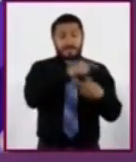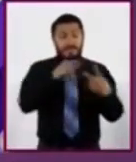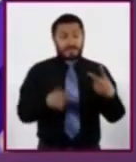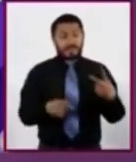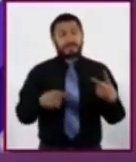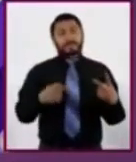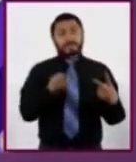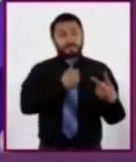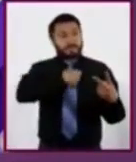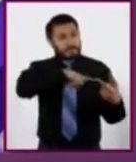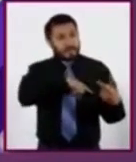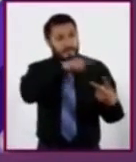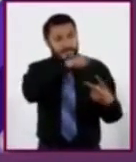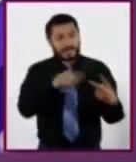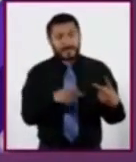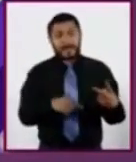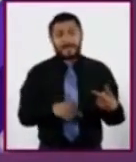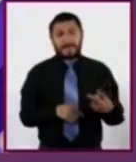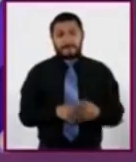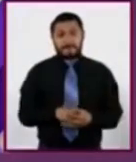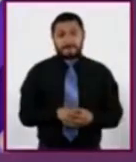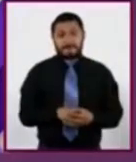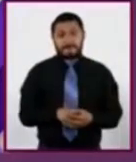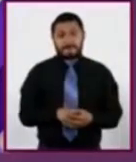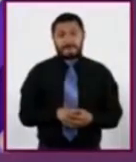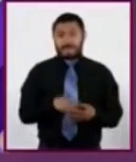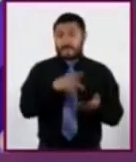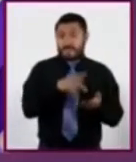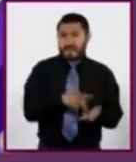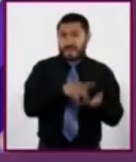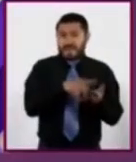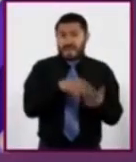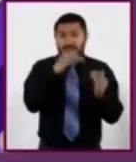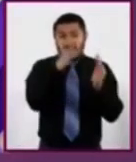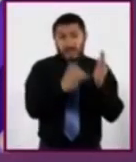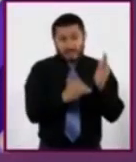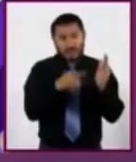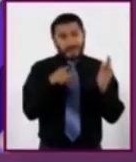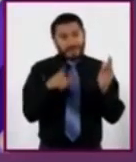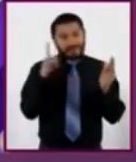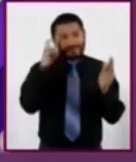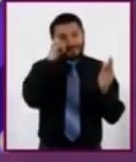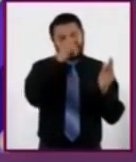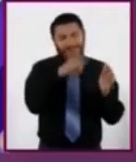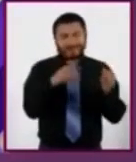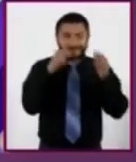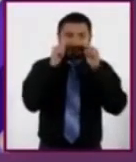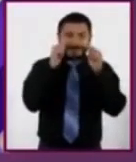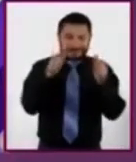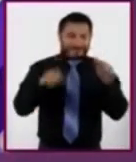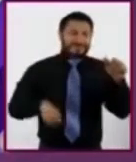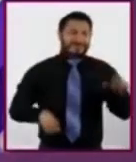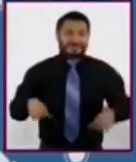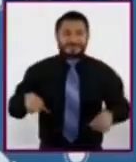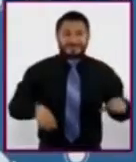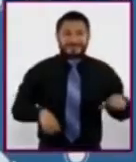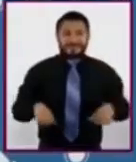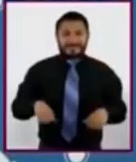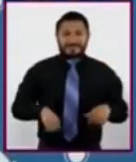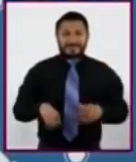salud. Está un poco bajo de peso y le cuesta concentrarse en sus actividades.